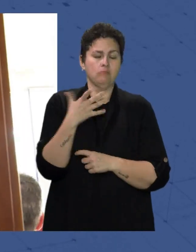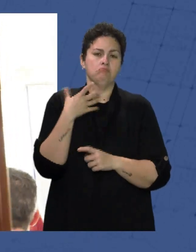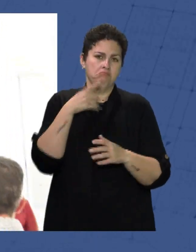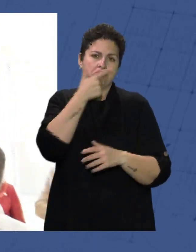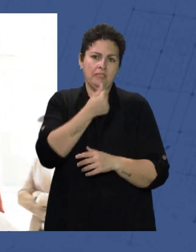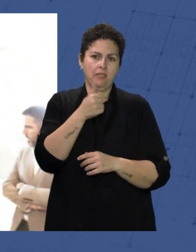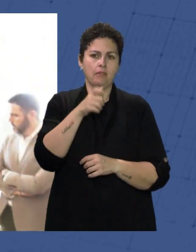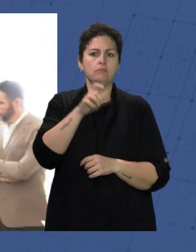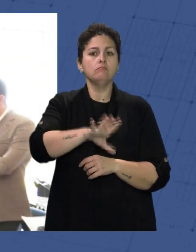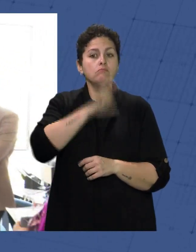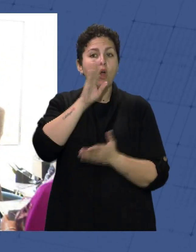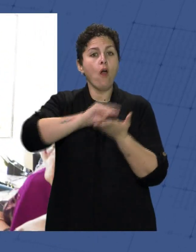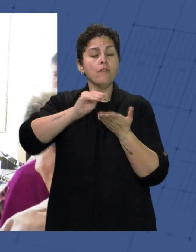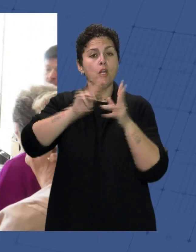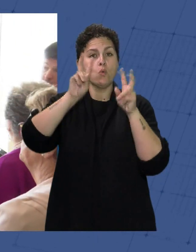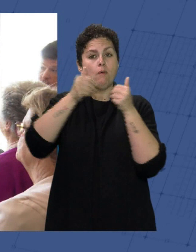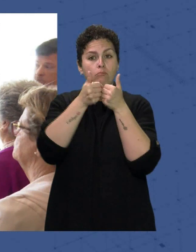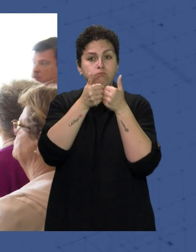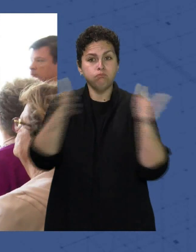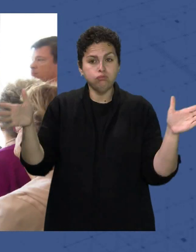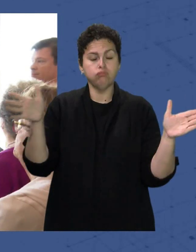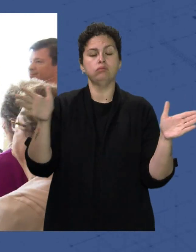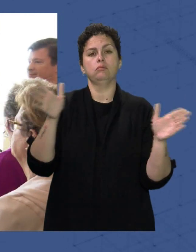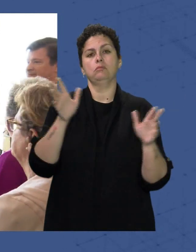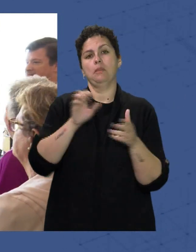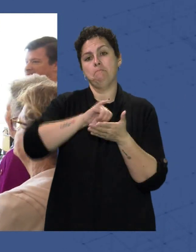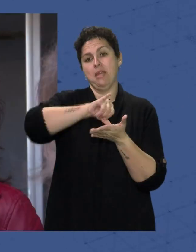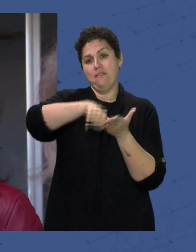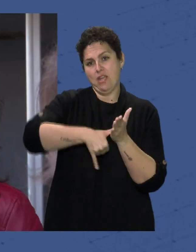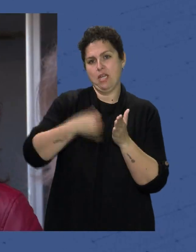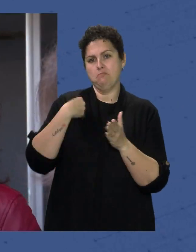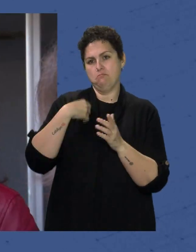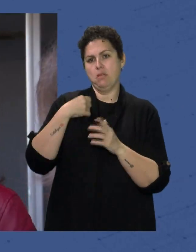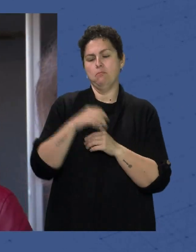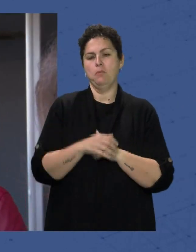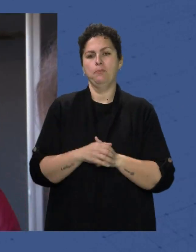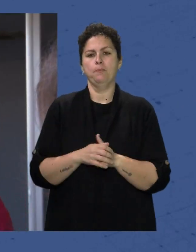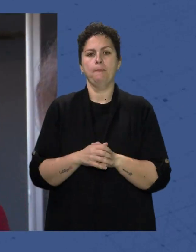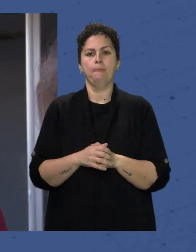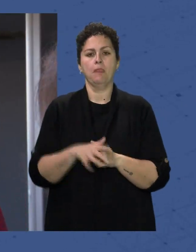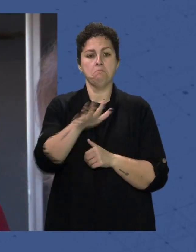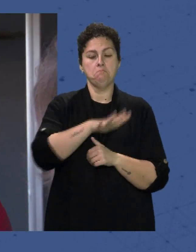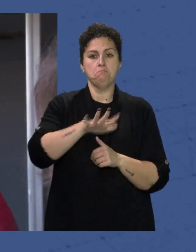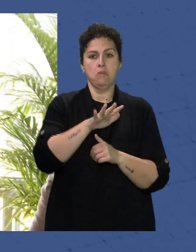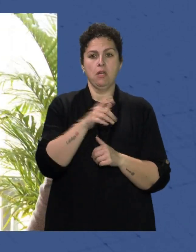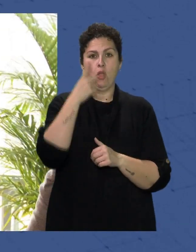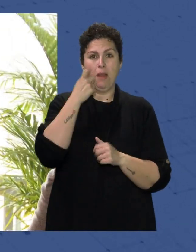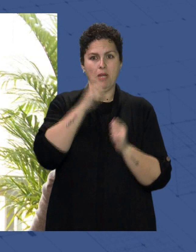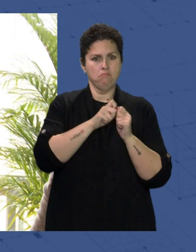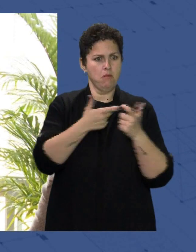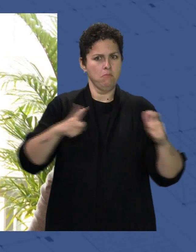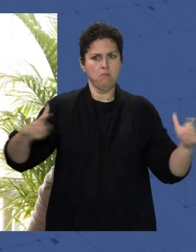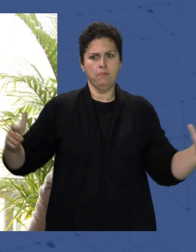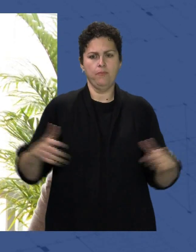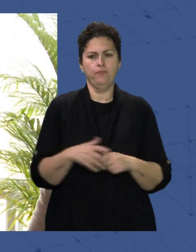ha inaugurado La nueva oficina Municipal Periférica De esta localidad Uno de los barrios Que más crece De Almería Hasta el